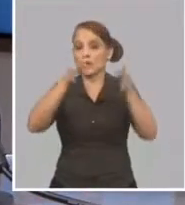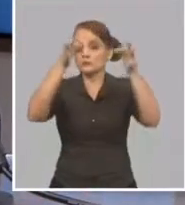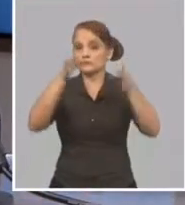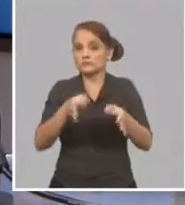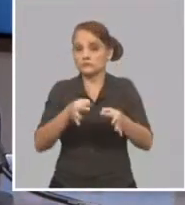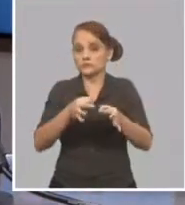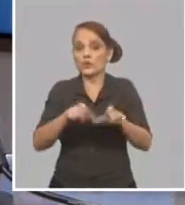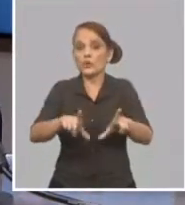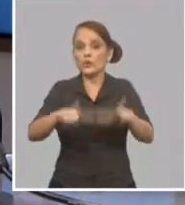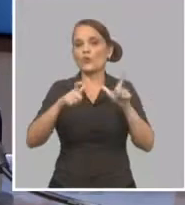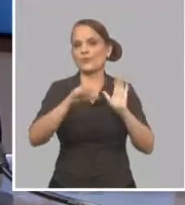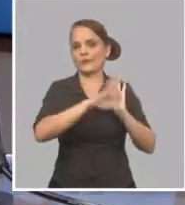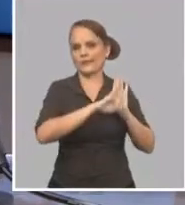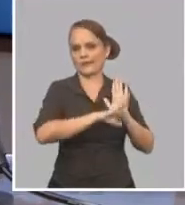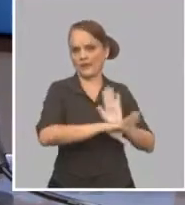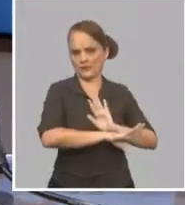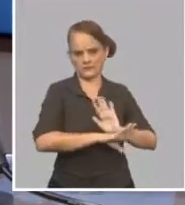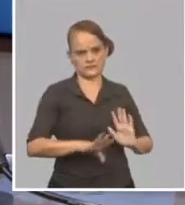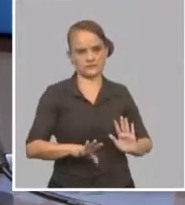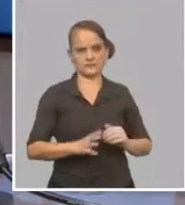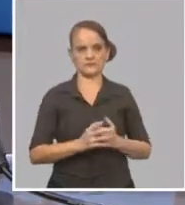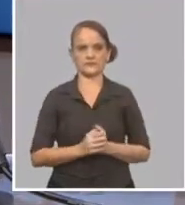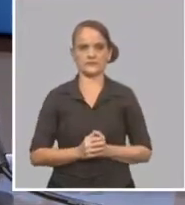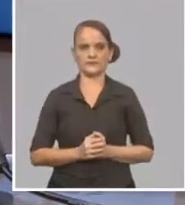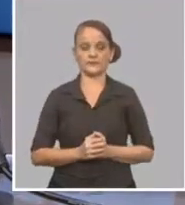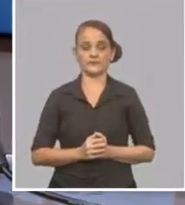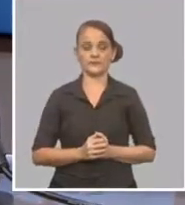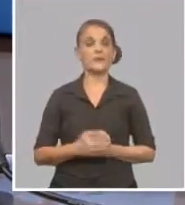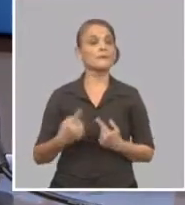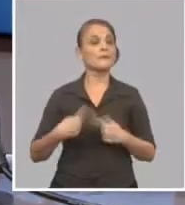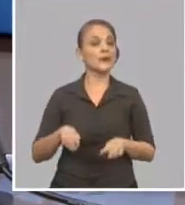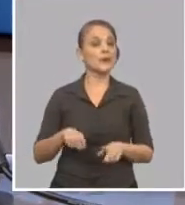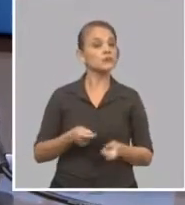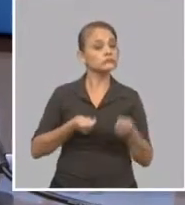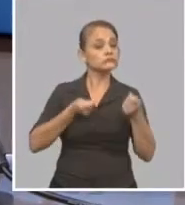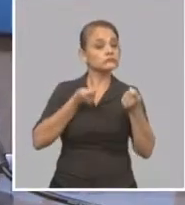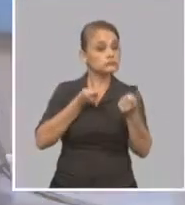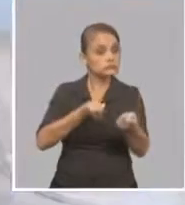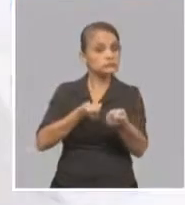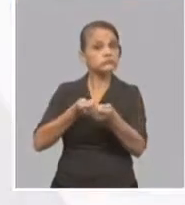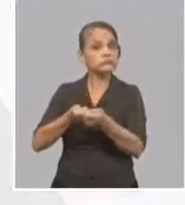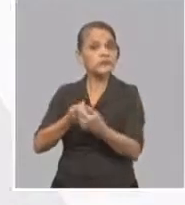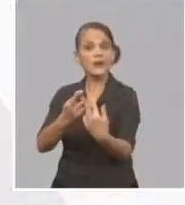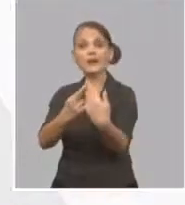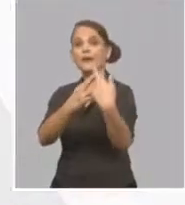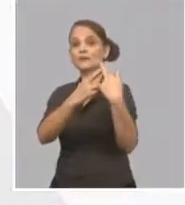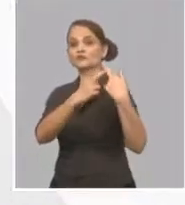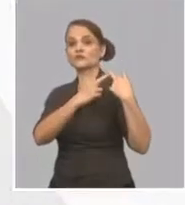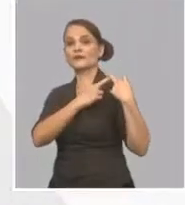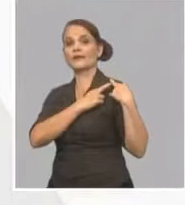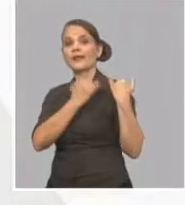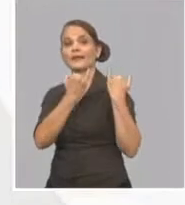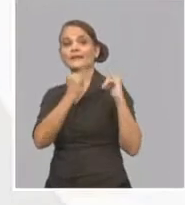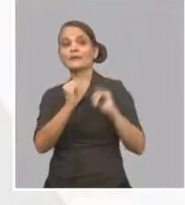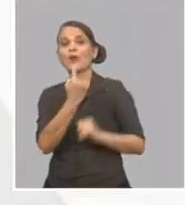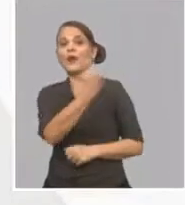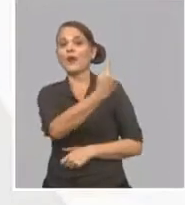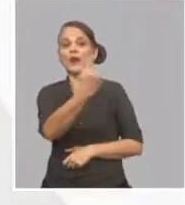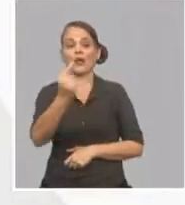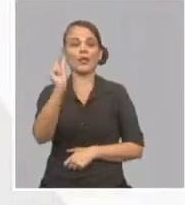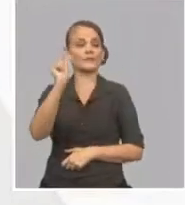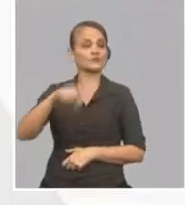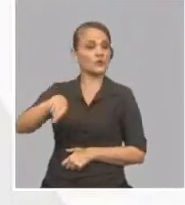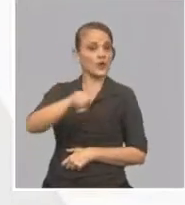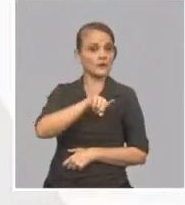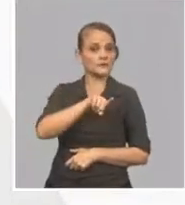tomadas. Ahora, esto no nos quita el insistir en la responsabilidad individual que tenemos y en